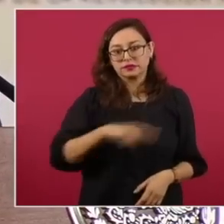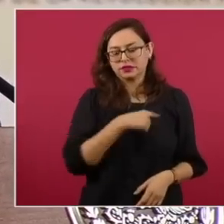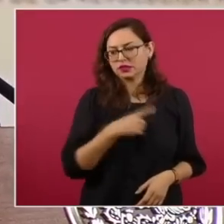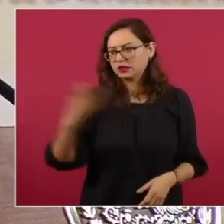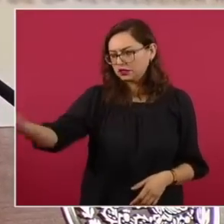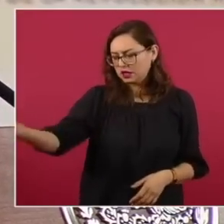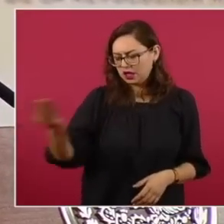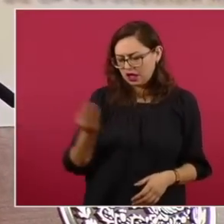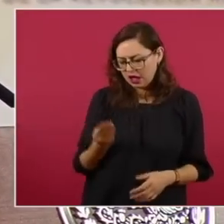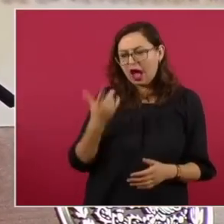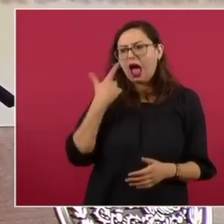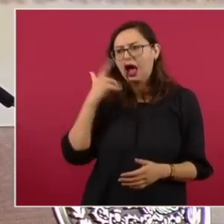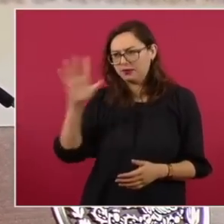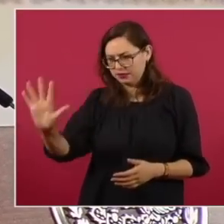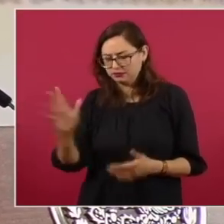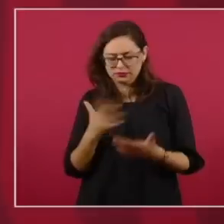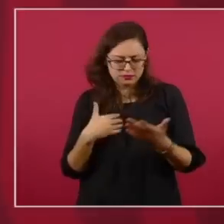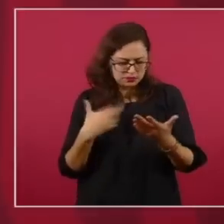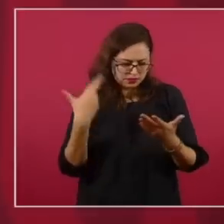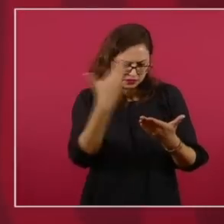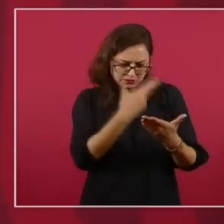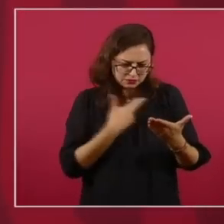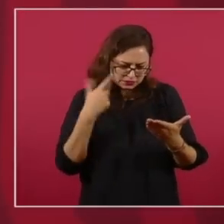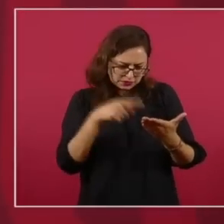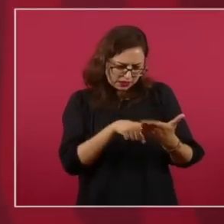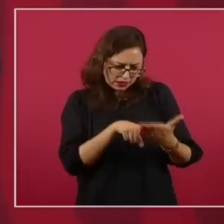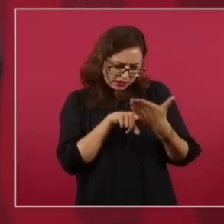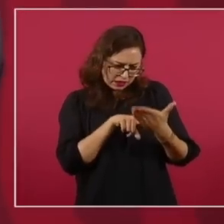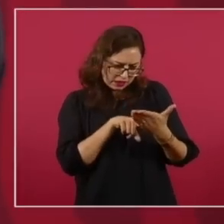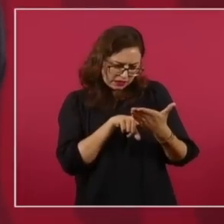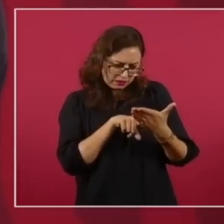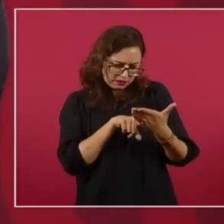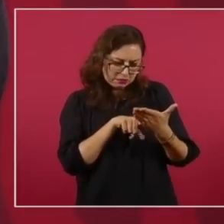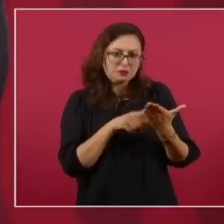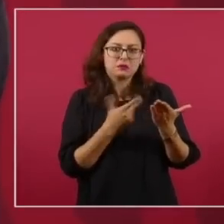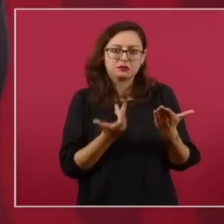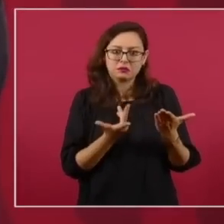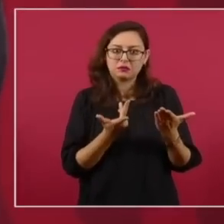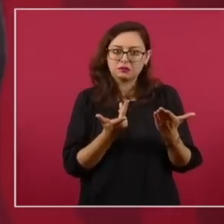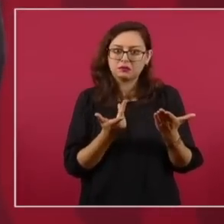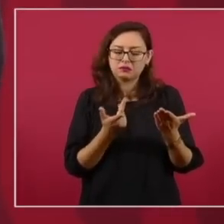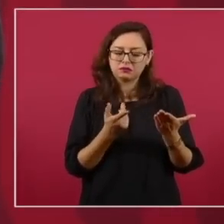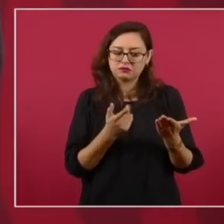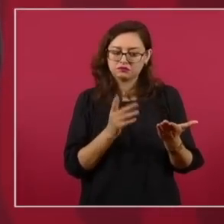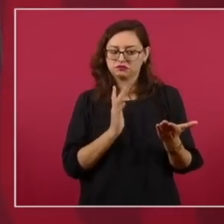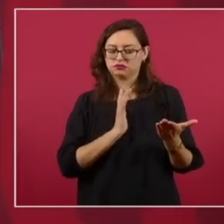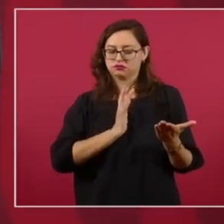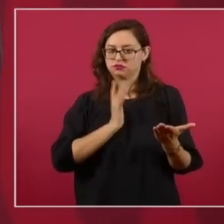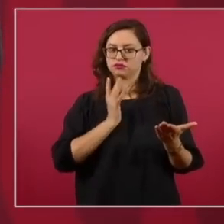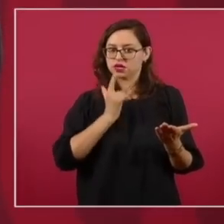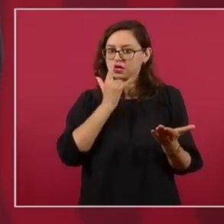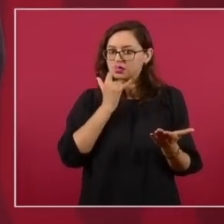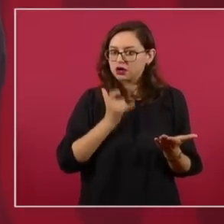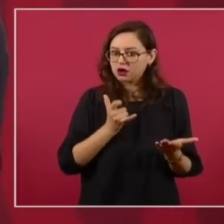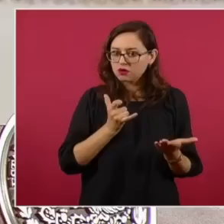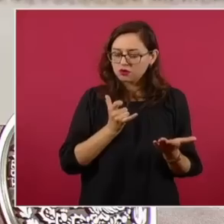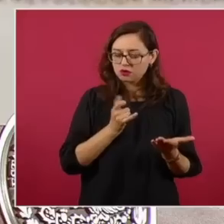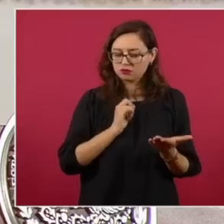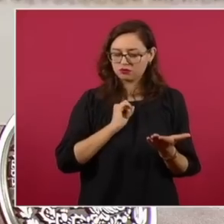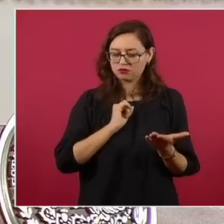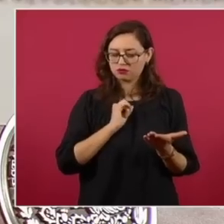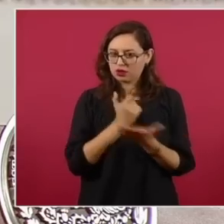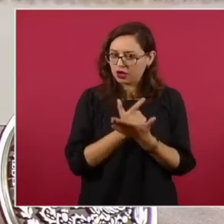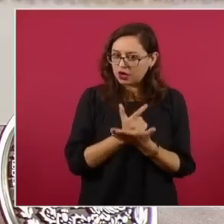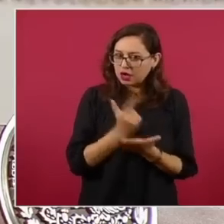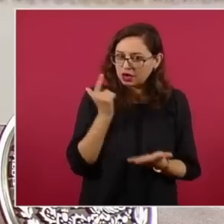dado. Naturalmente, si el asunto llama la atención poderosamente, si está